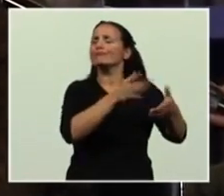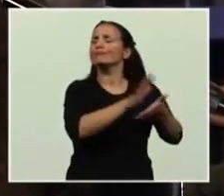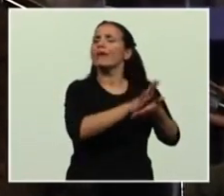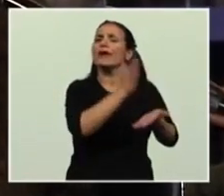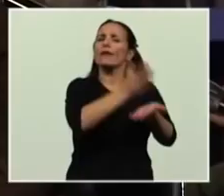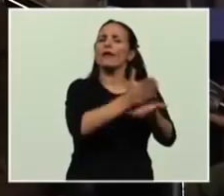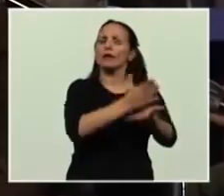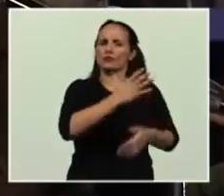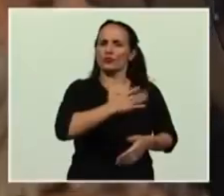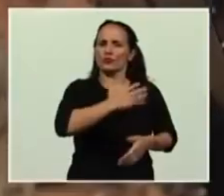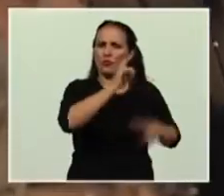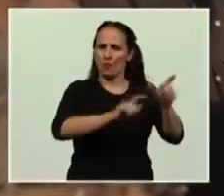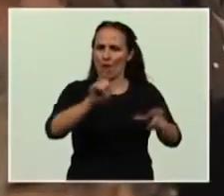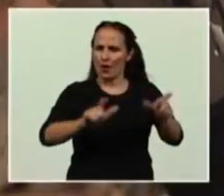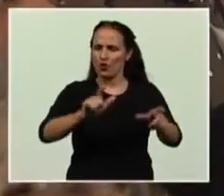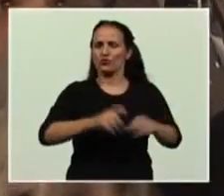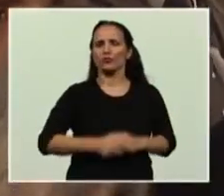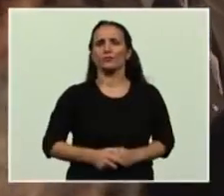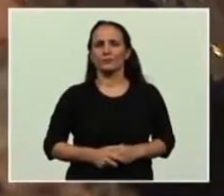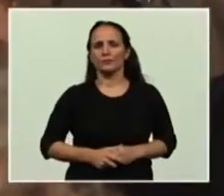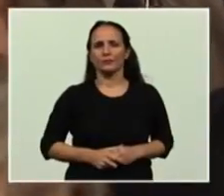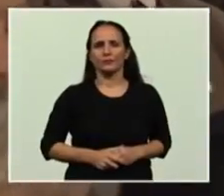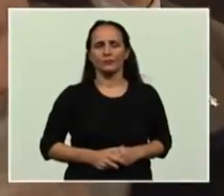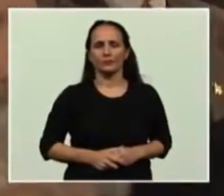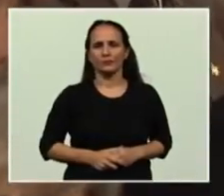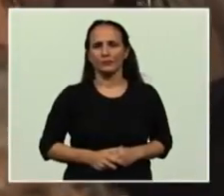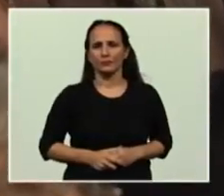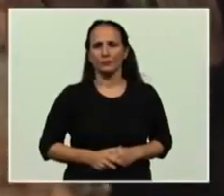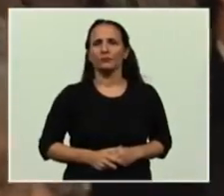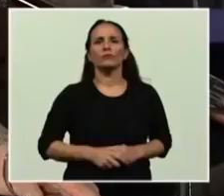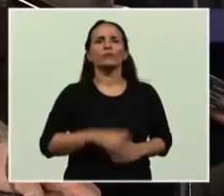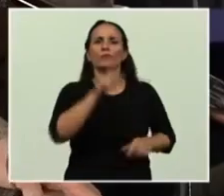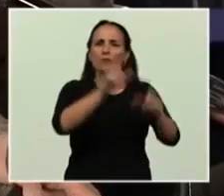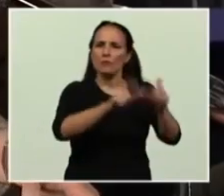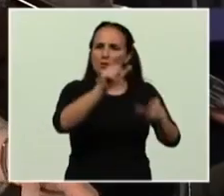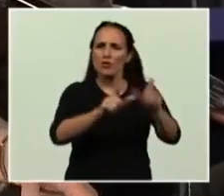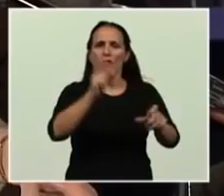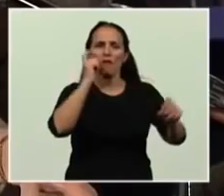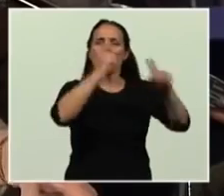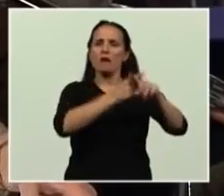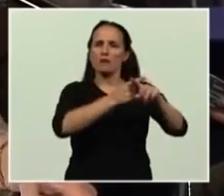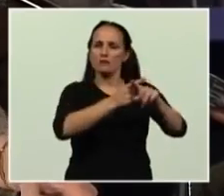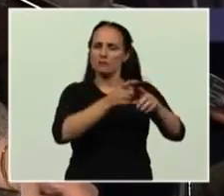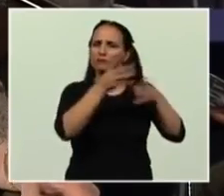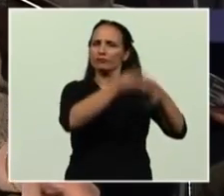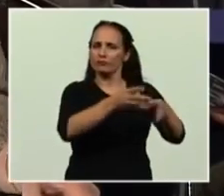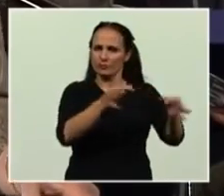derechos humanos, miembros, combatientes de Malvinas.